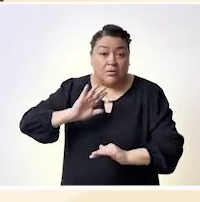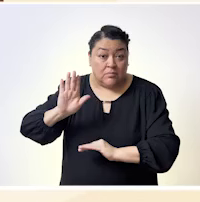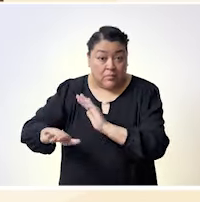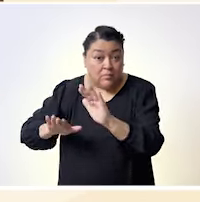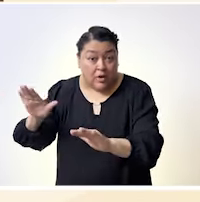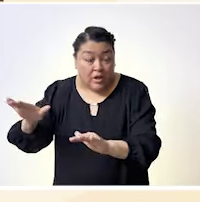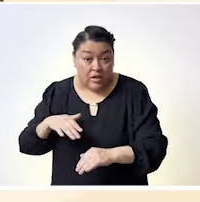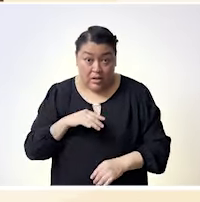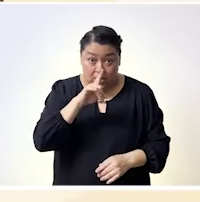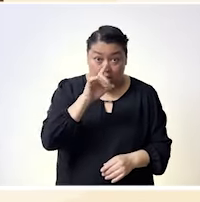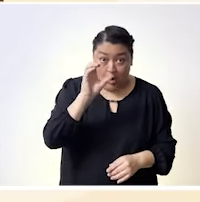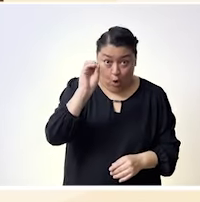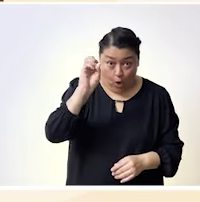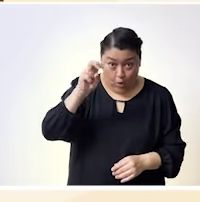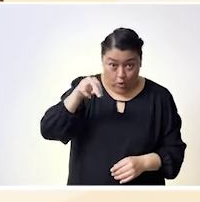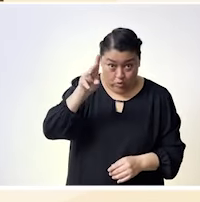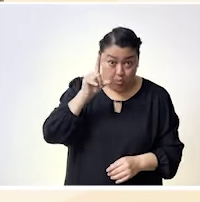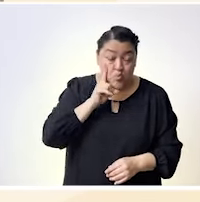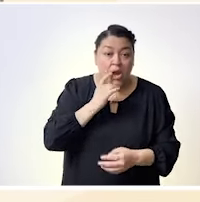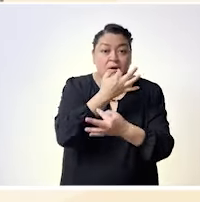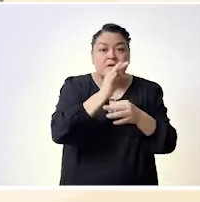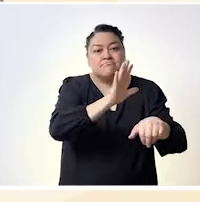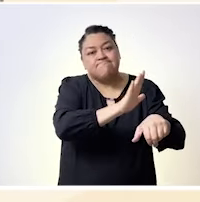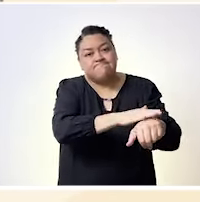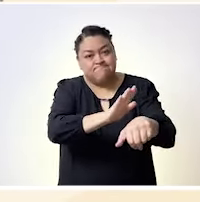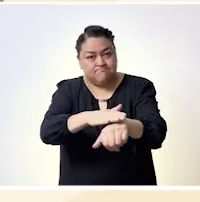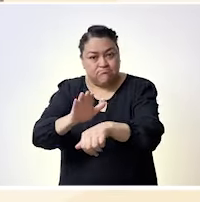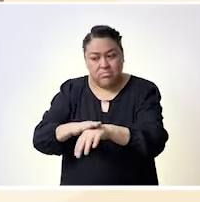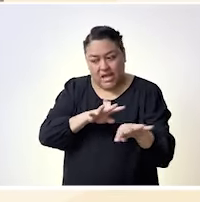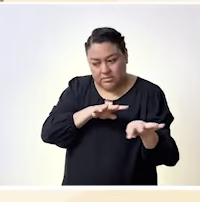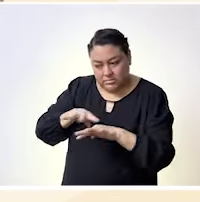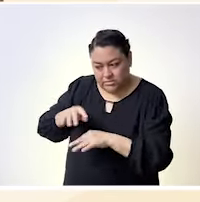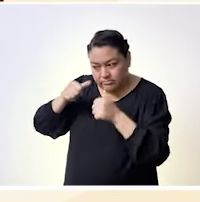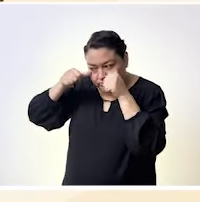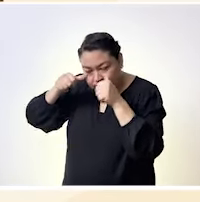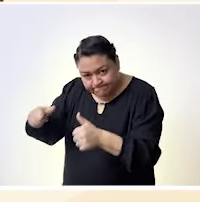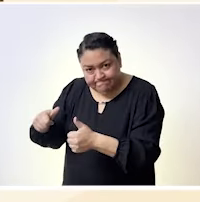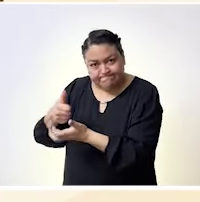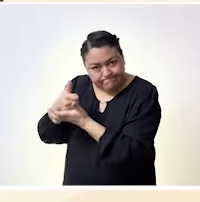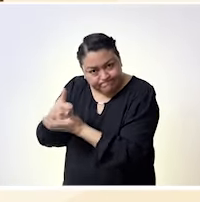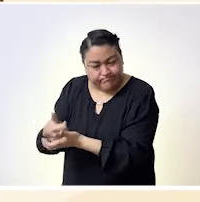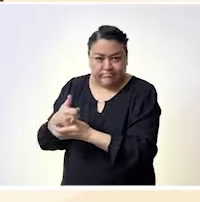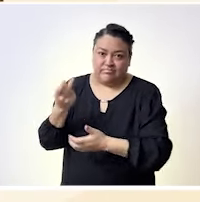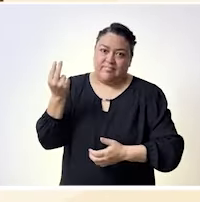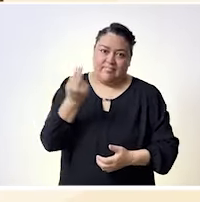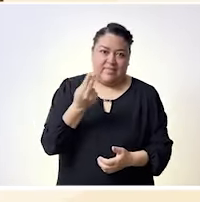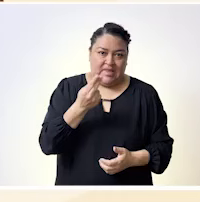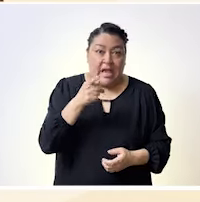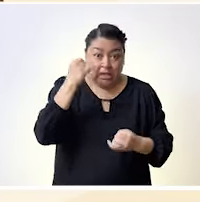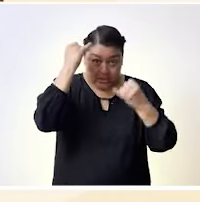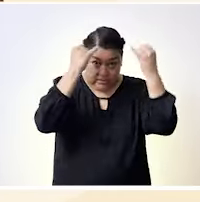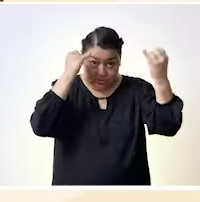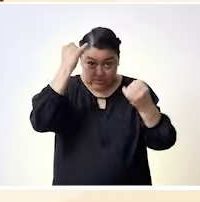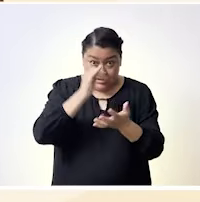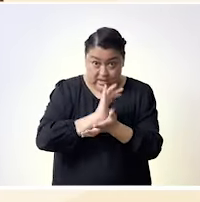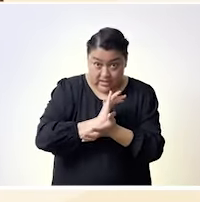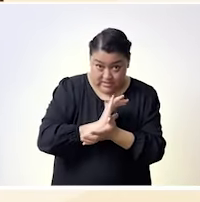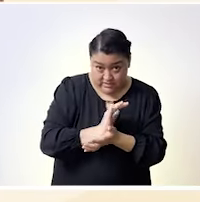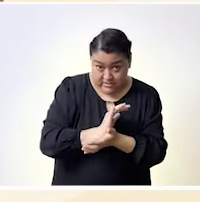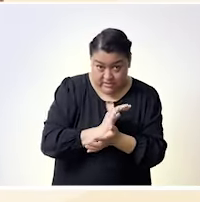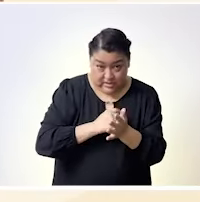discriminación. Muchísimas gracias, Tania. Y ahora damos la participación y la voz a Yautzanet con la misma